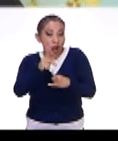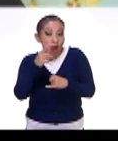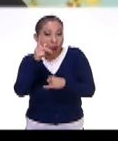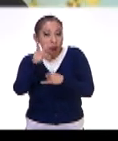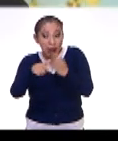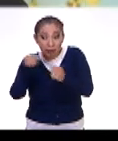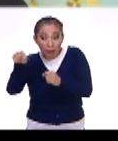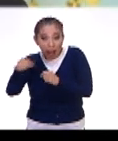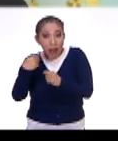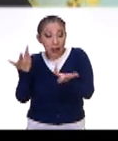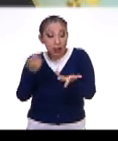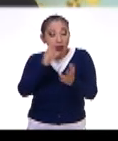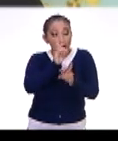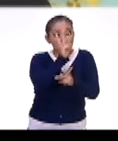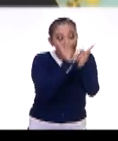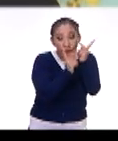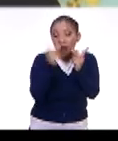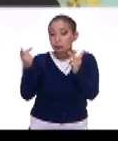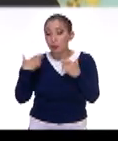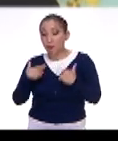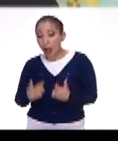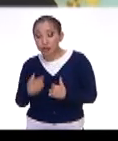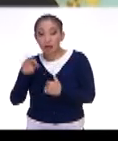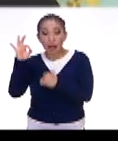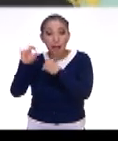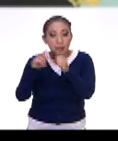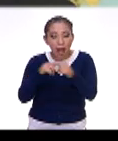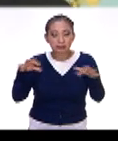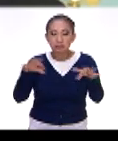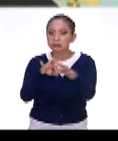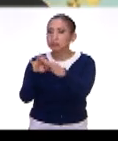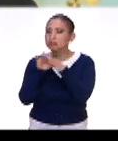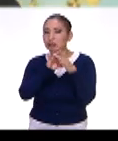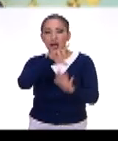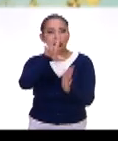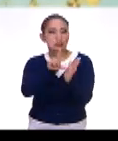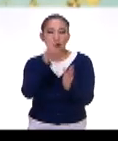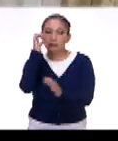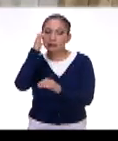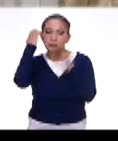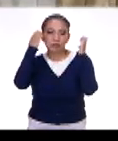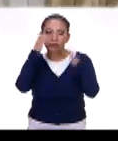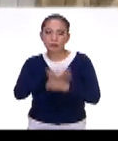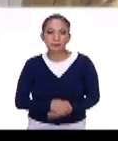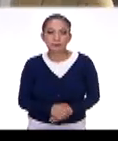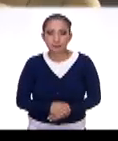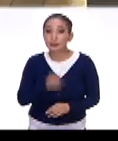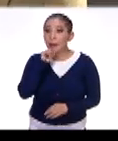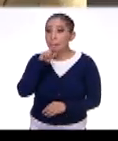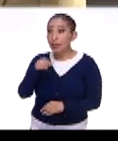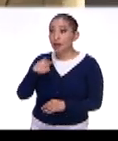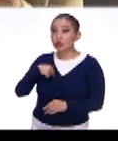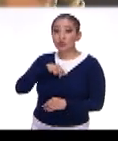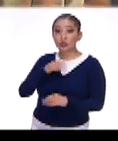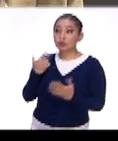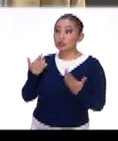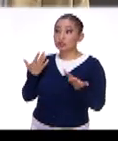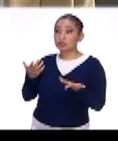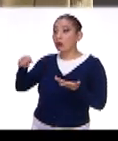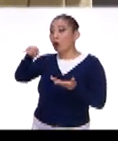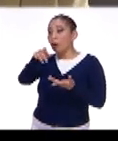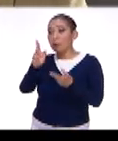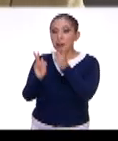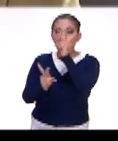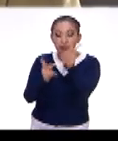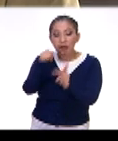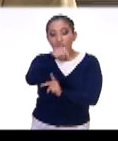insectos, la flora y los humanos tienen que convivir 100%. Es una lección de esta exposición. Incluso ni nosotros, ni las